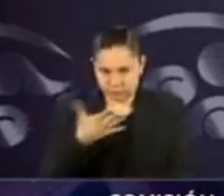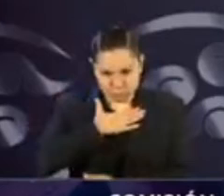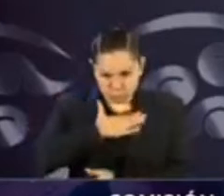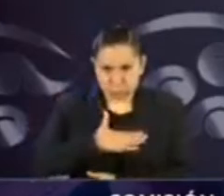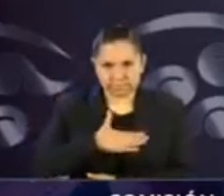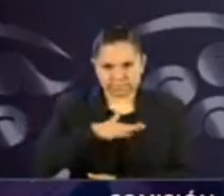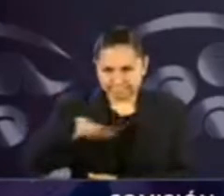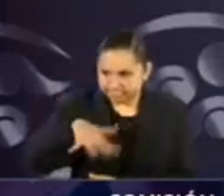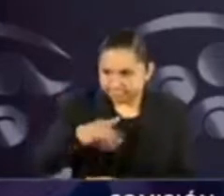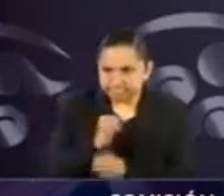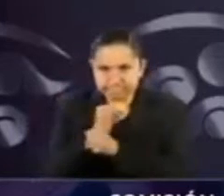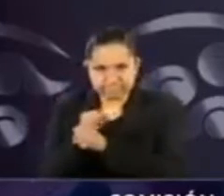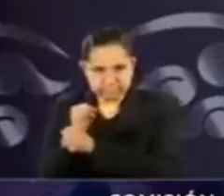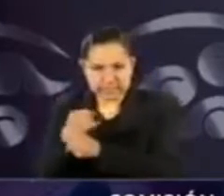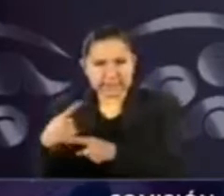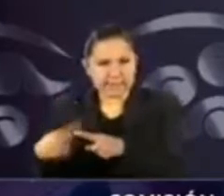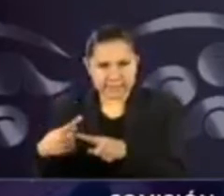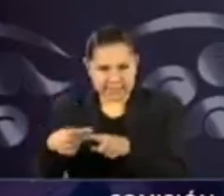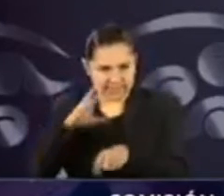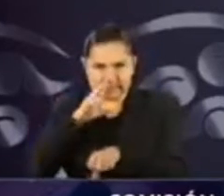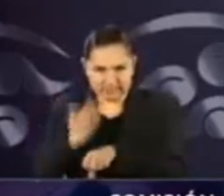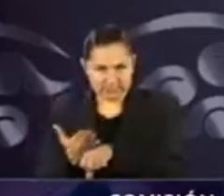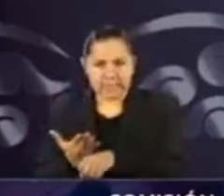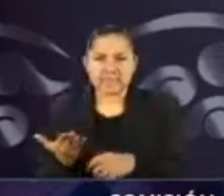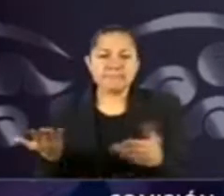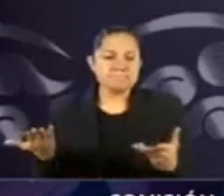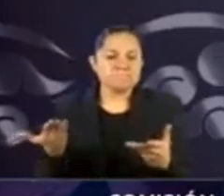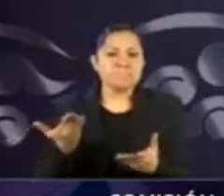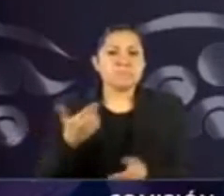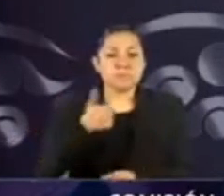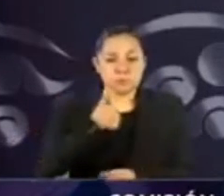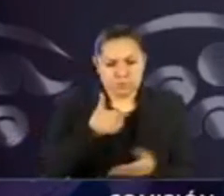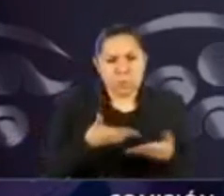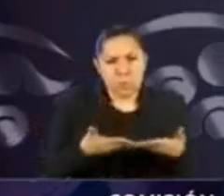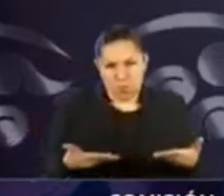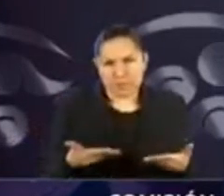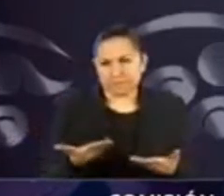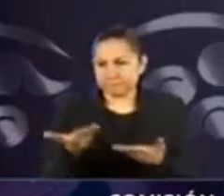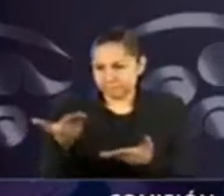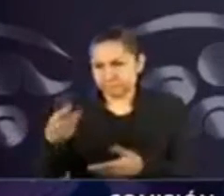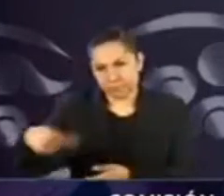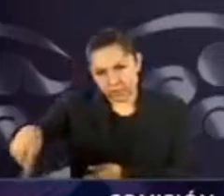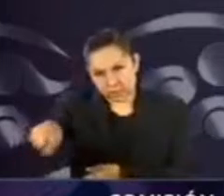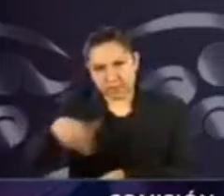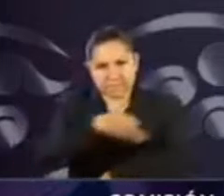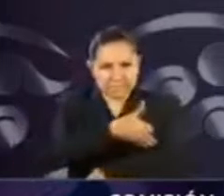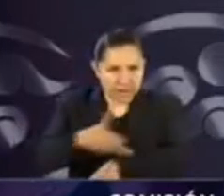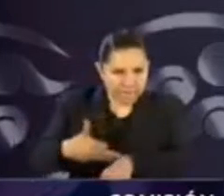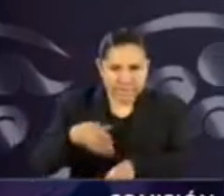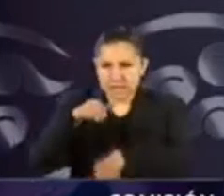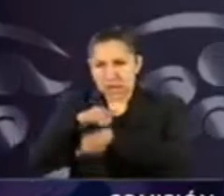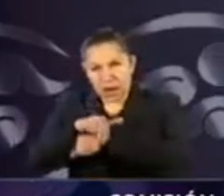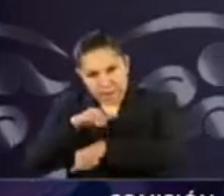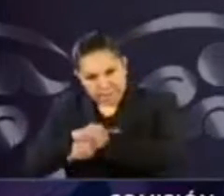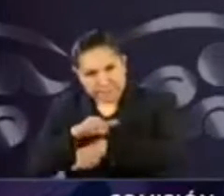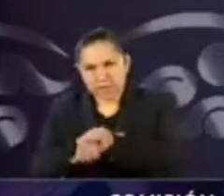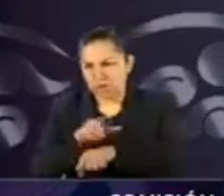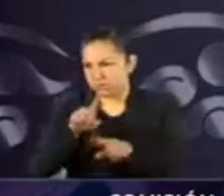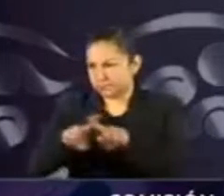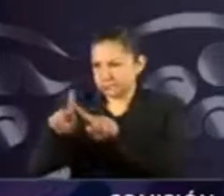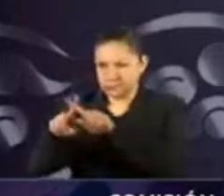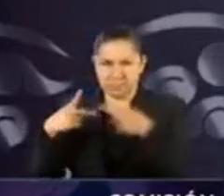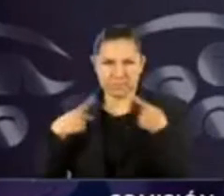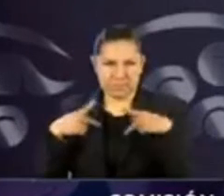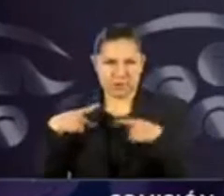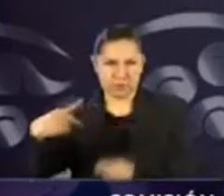medio para enviar estas condolencias a sus familiares, a sus amigos, a toda la sociedad colimense que hoy